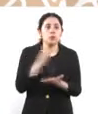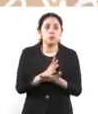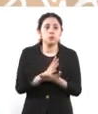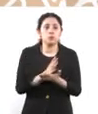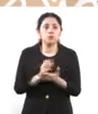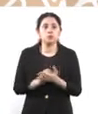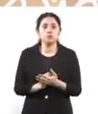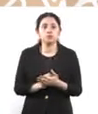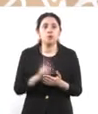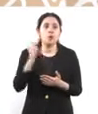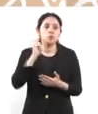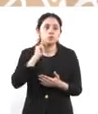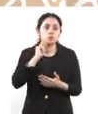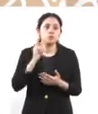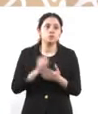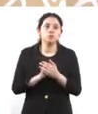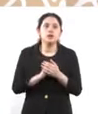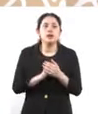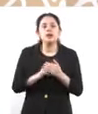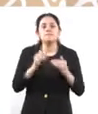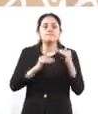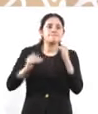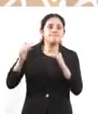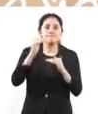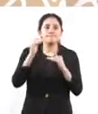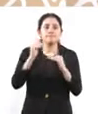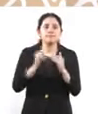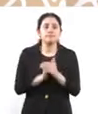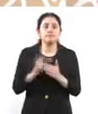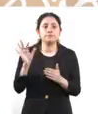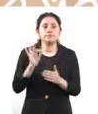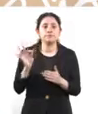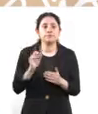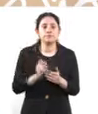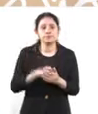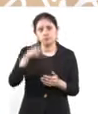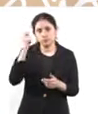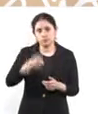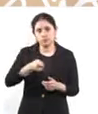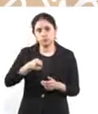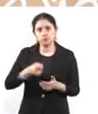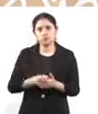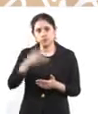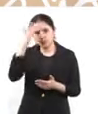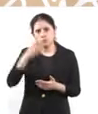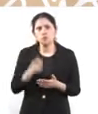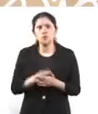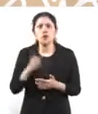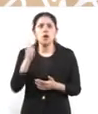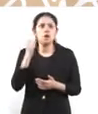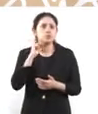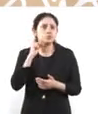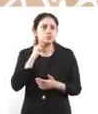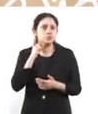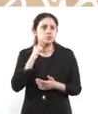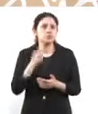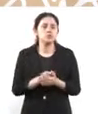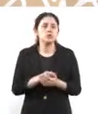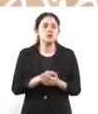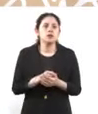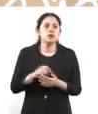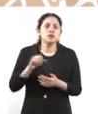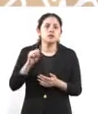Corte. Viene una posible sentencia de la Corte Interamericana, pues vamos a esperar a ver qué dice esa sentencia.